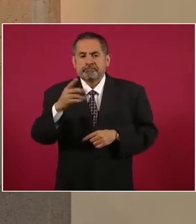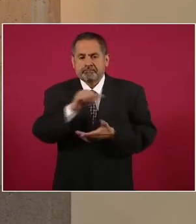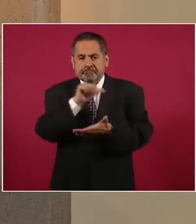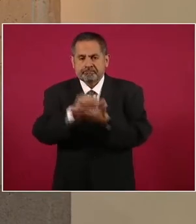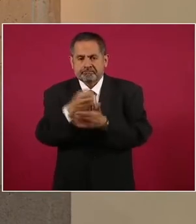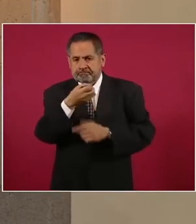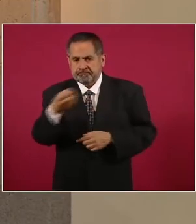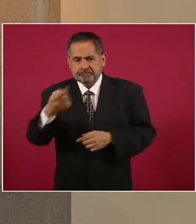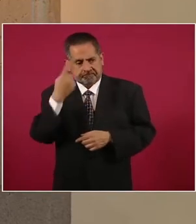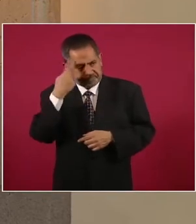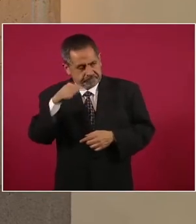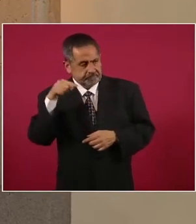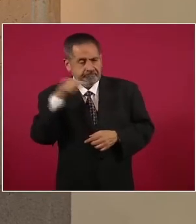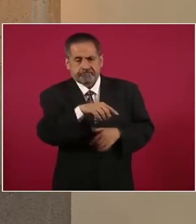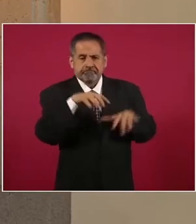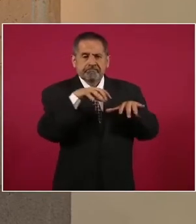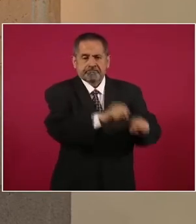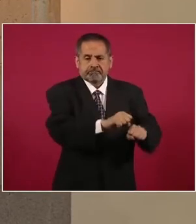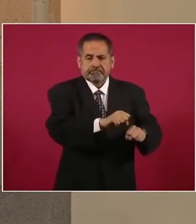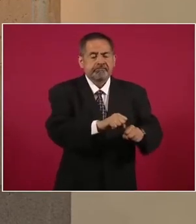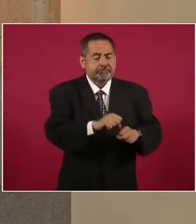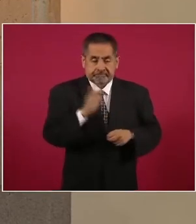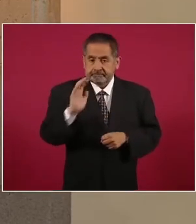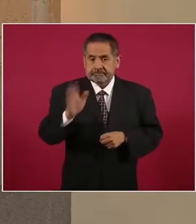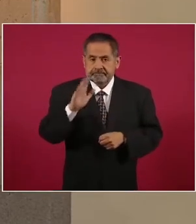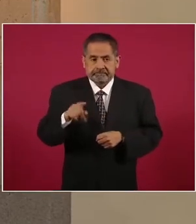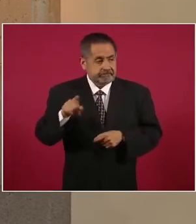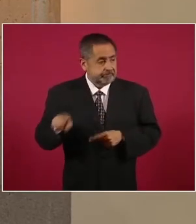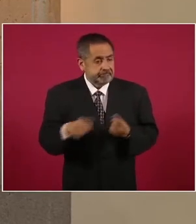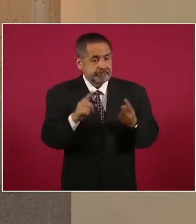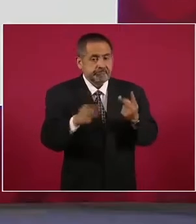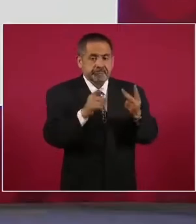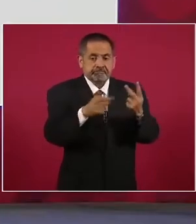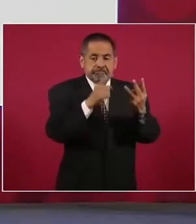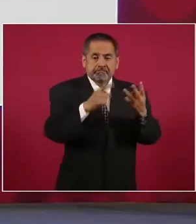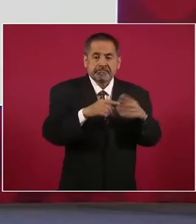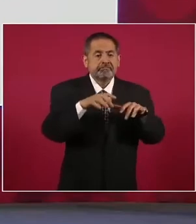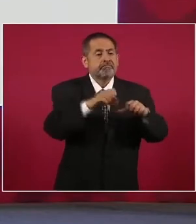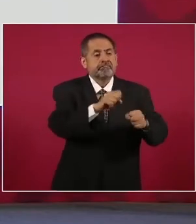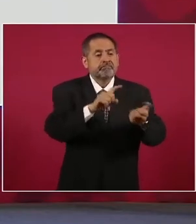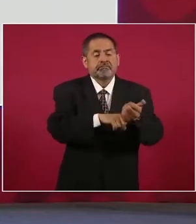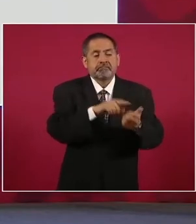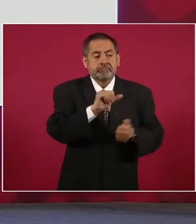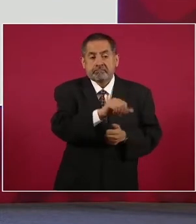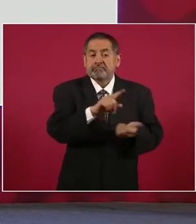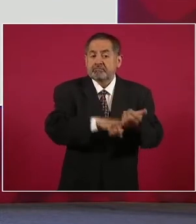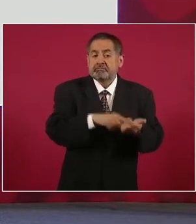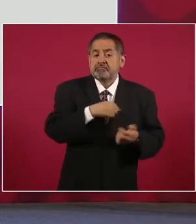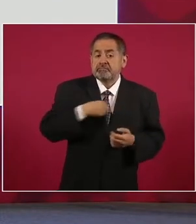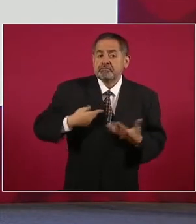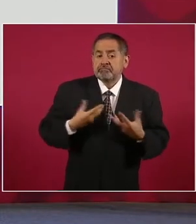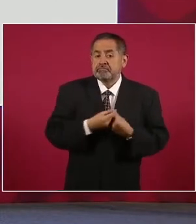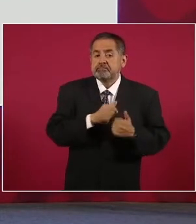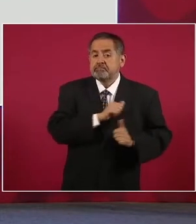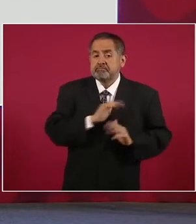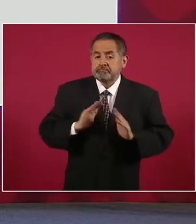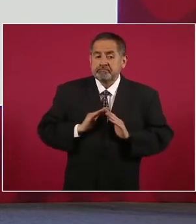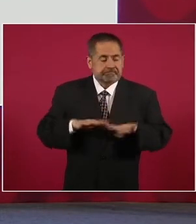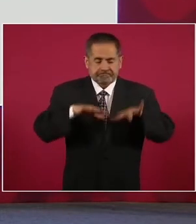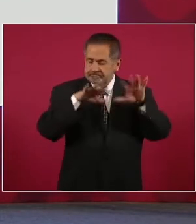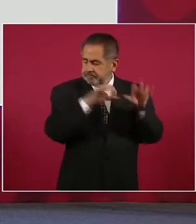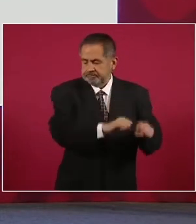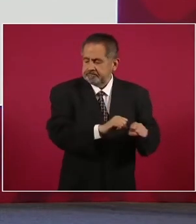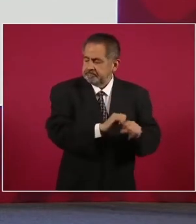cuatro órdenes de aprehensión contra elementos del Ejército Mexicano. Al momento se han